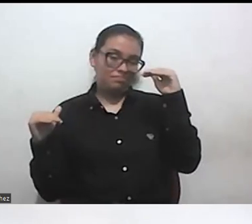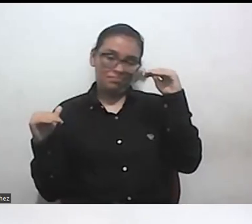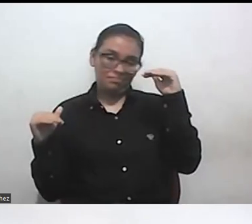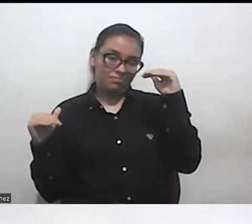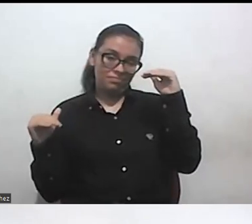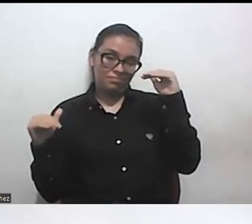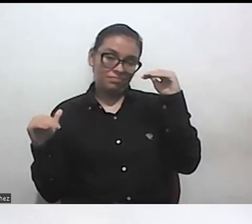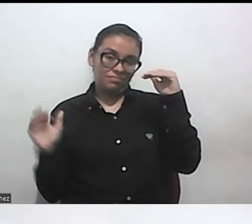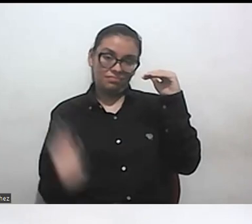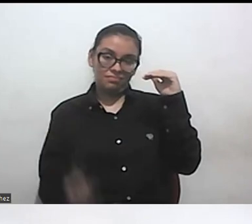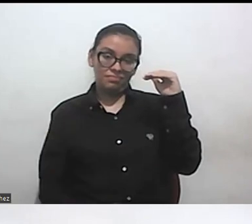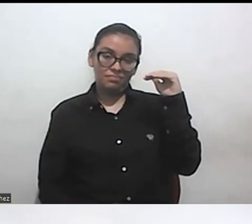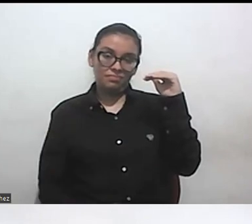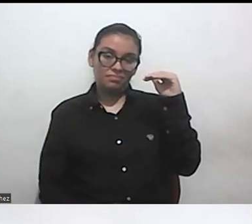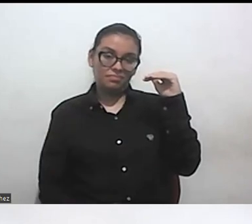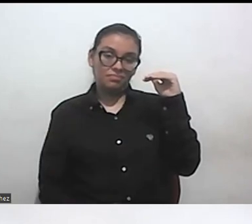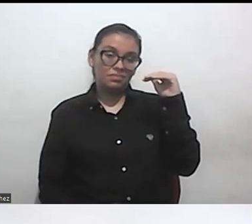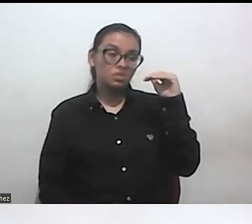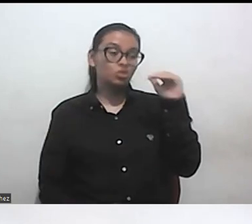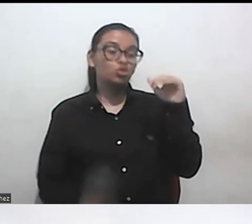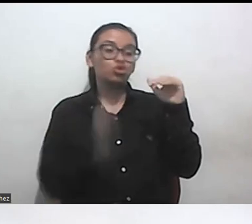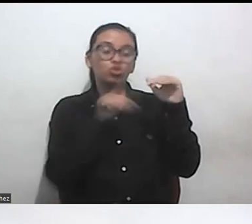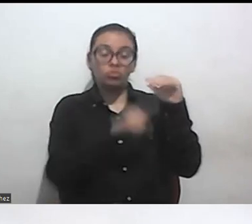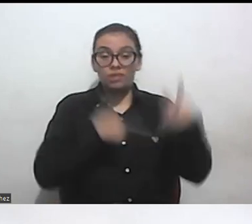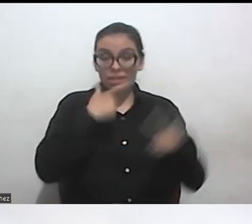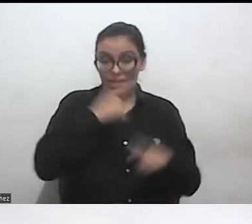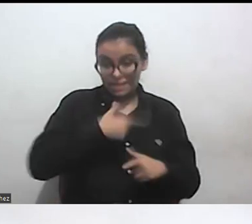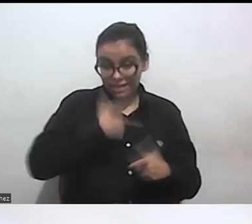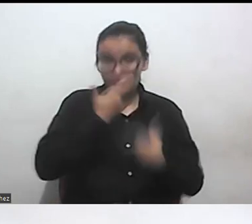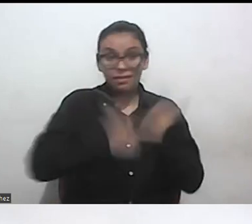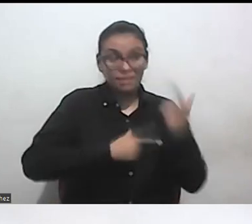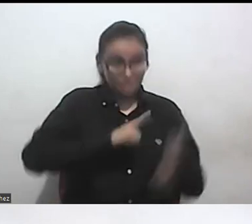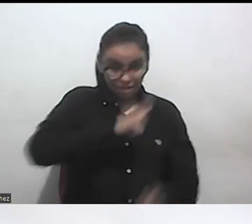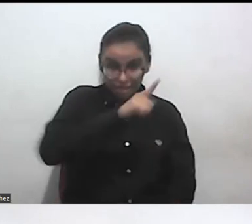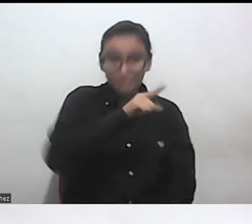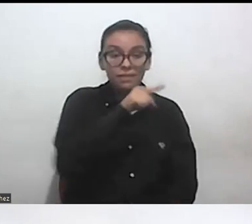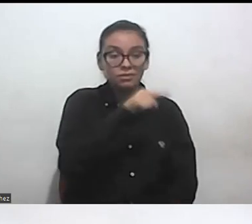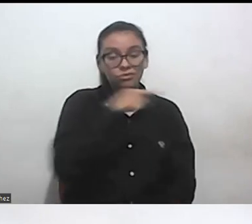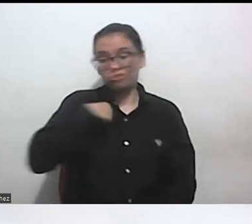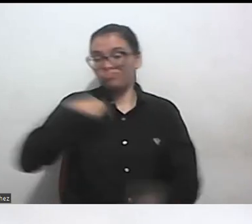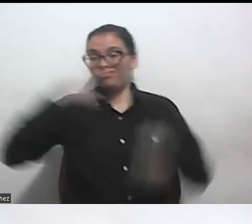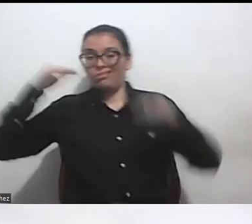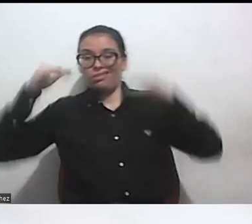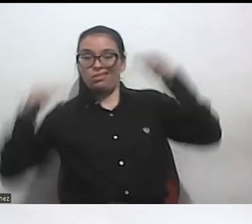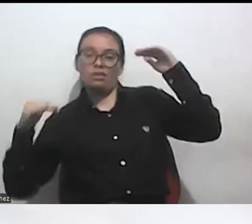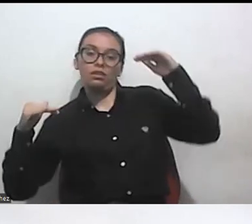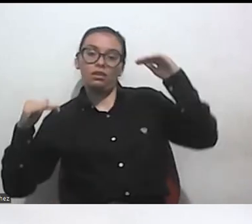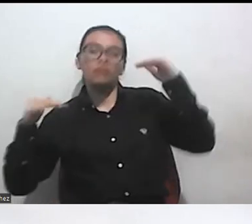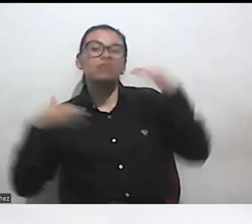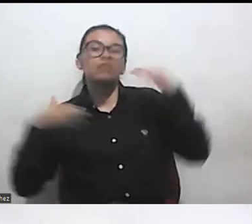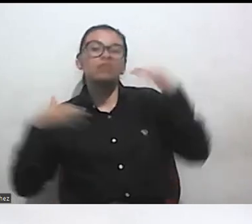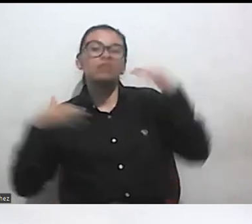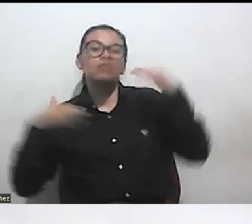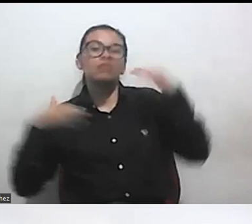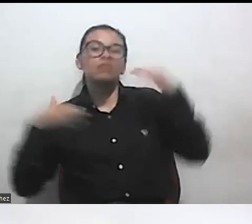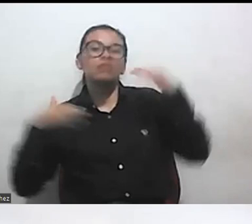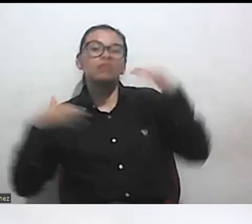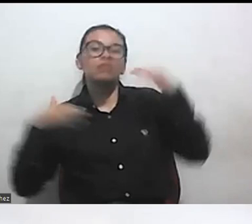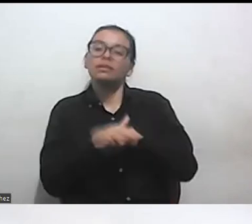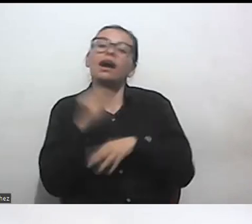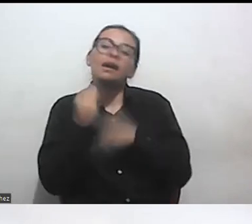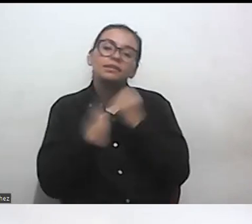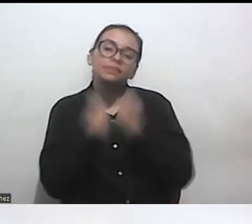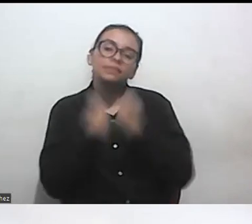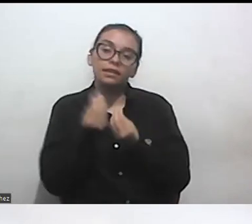otra persona que ejerce liderazgo y si quisiera saber desde la interseccionalidad que se podría hacer en el caso